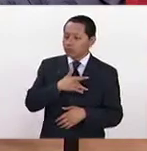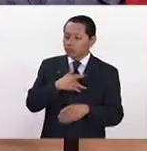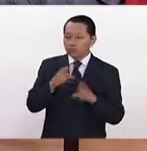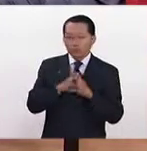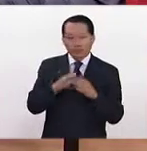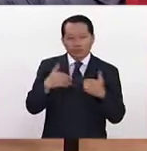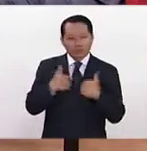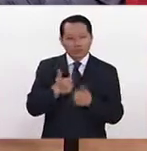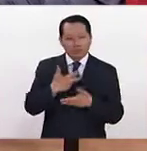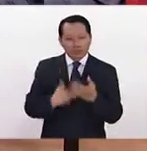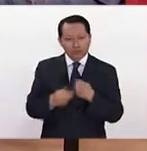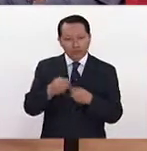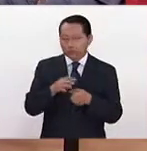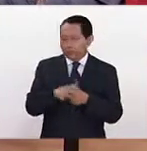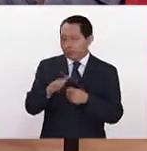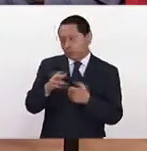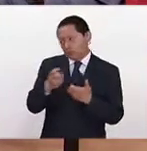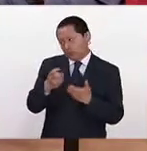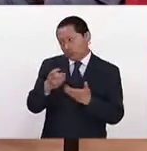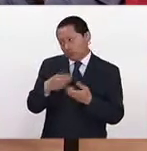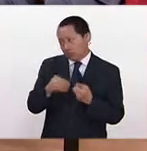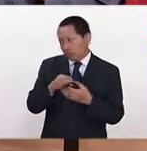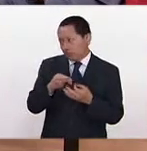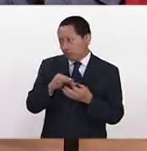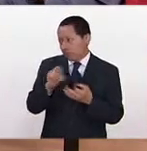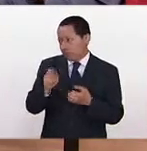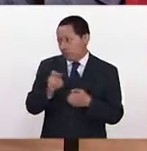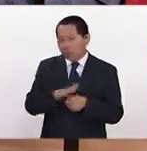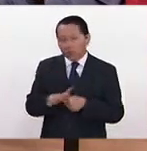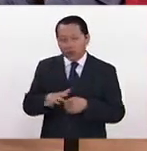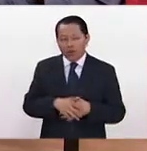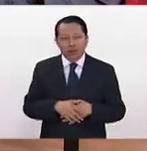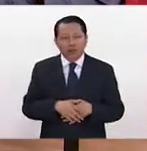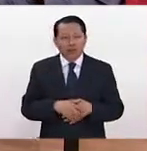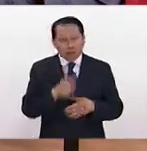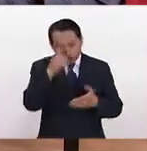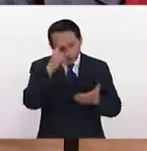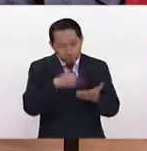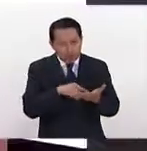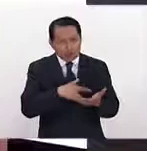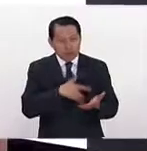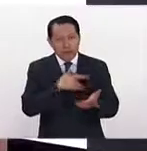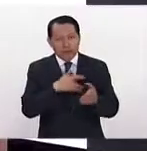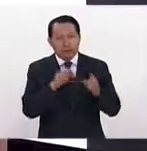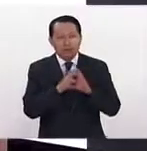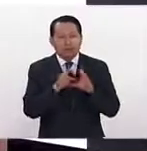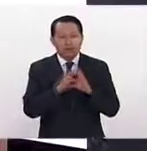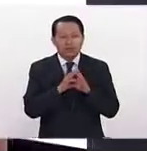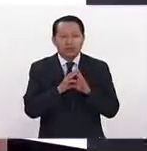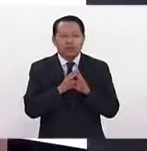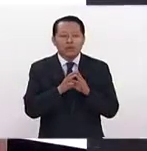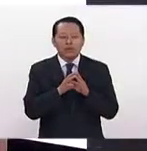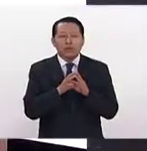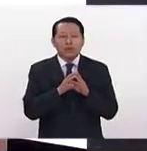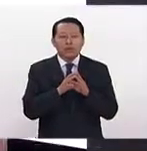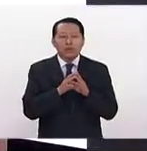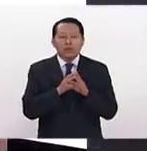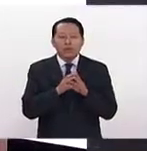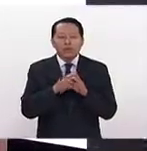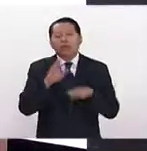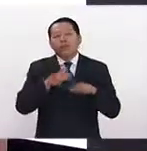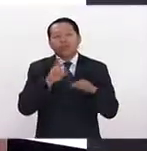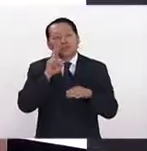entender a los demás? Finalmente la empatía, ¿no? Bueno, yo creo que la sensibilidad, o sea, al ver tanto que de repente